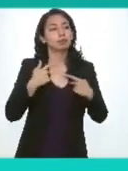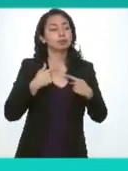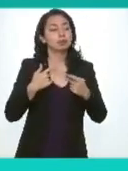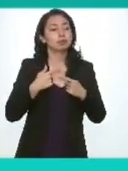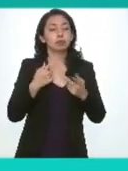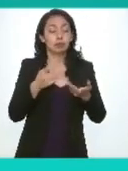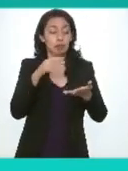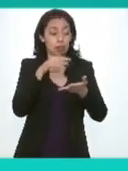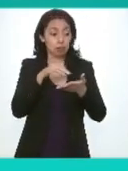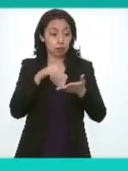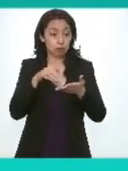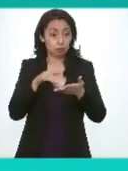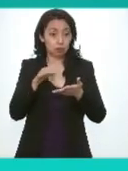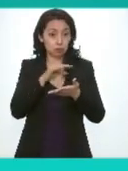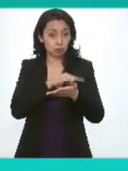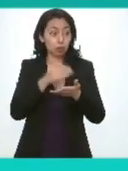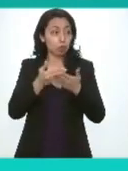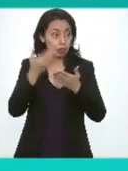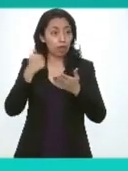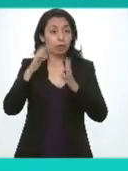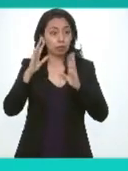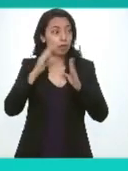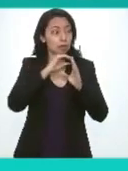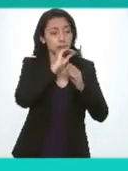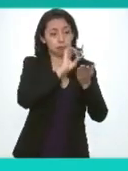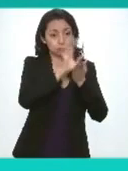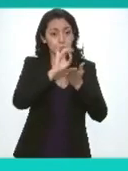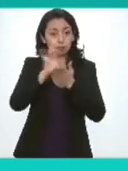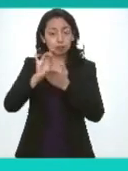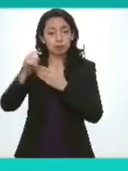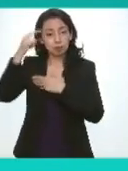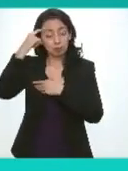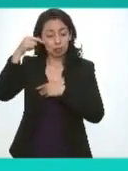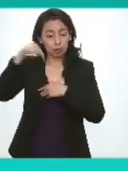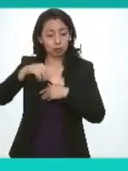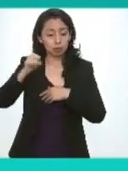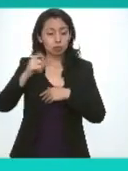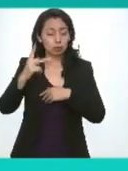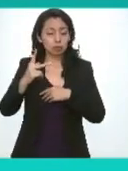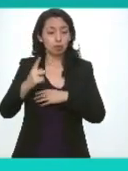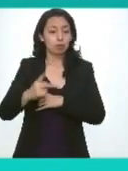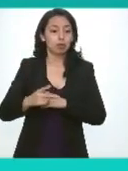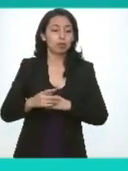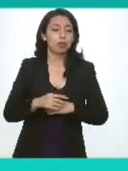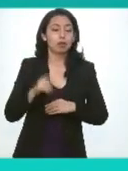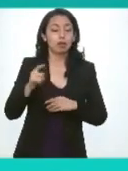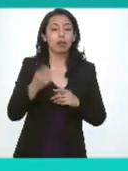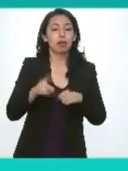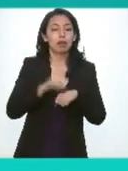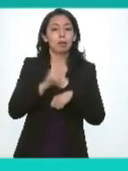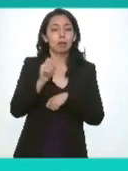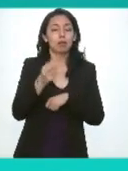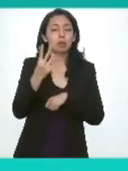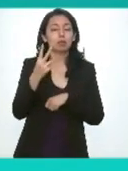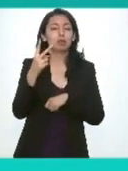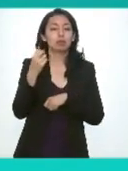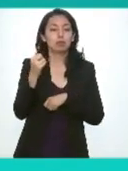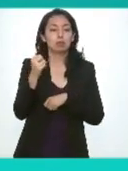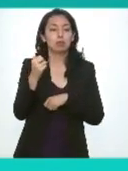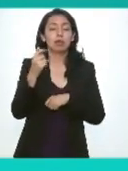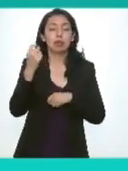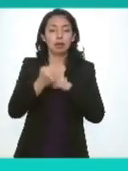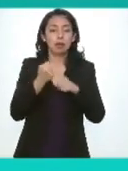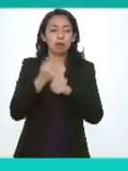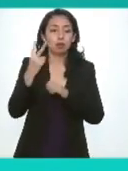dispensa la lectura de los documentos que fueron circulados previamente para la presente de sesión mediante el 22 de septiembre del año curso